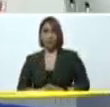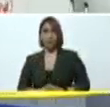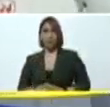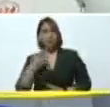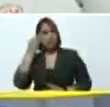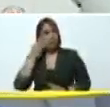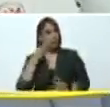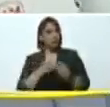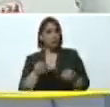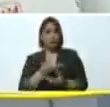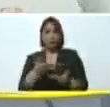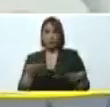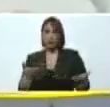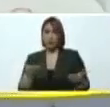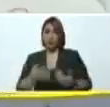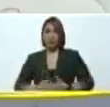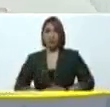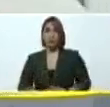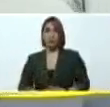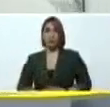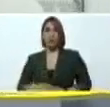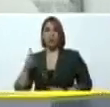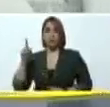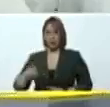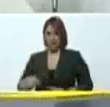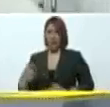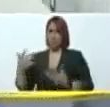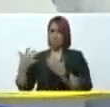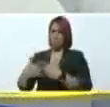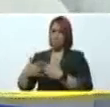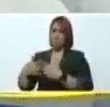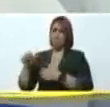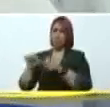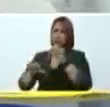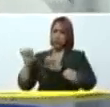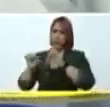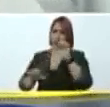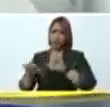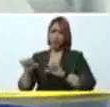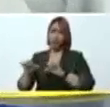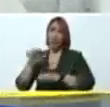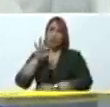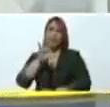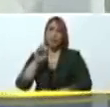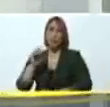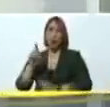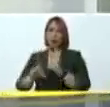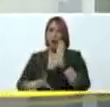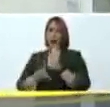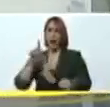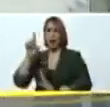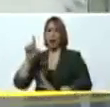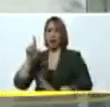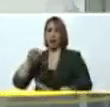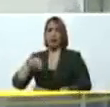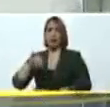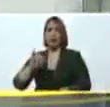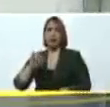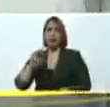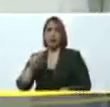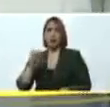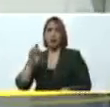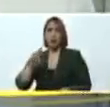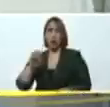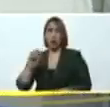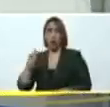una planta de nitrógeno que va a producir 50 litros de nitrógeno al día, que nos va a permitir